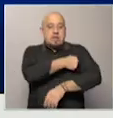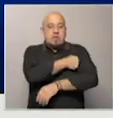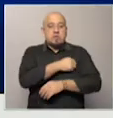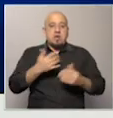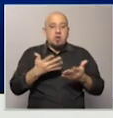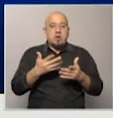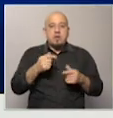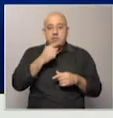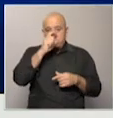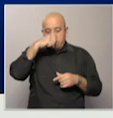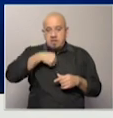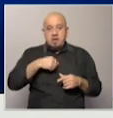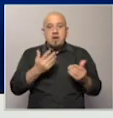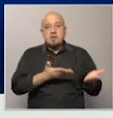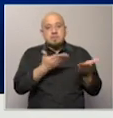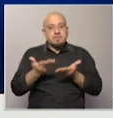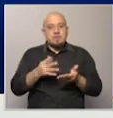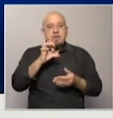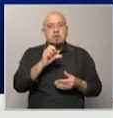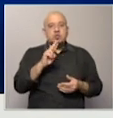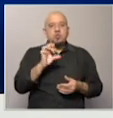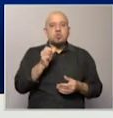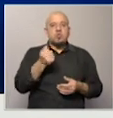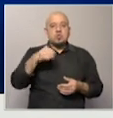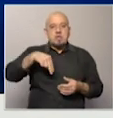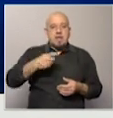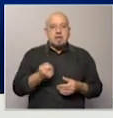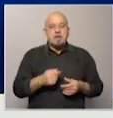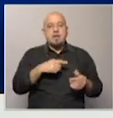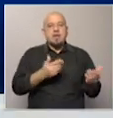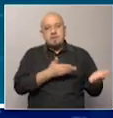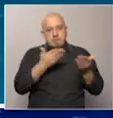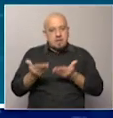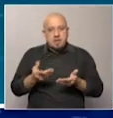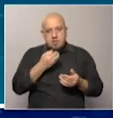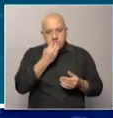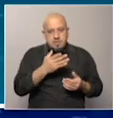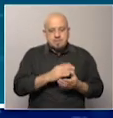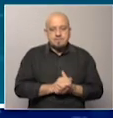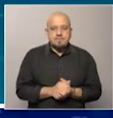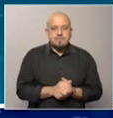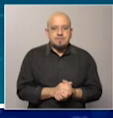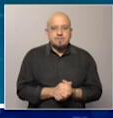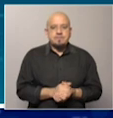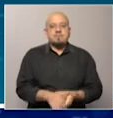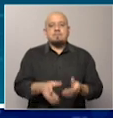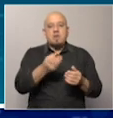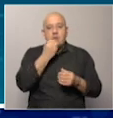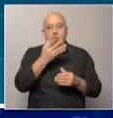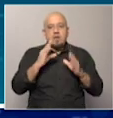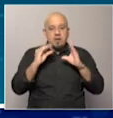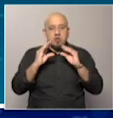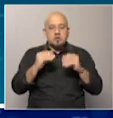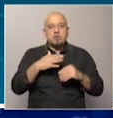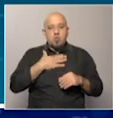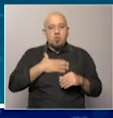Ya recibimos con mucho gusto a Susana Mangana. Susana, bienvenida. ¿Cómo estás? ¿Qué tal? Buenas noches, Pilar.